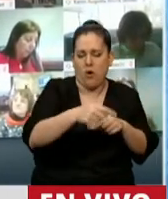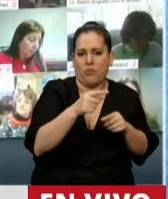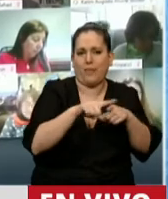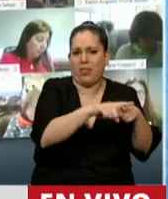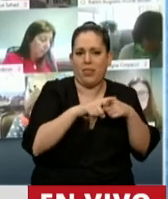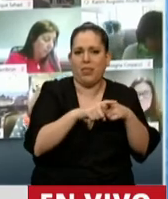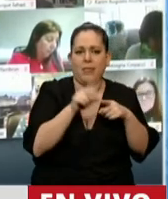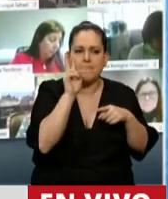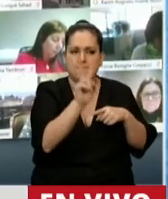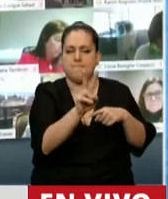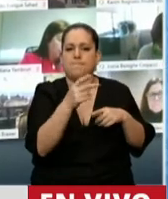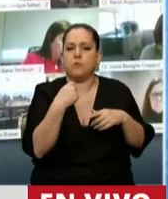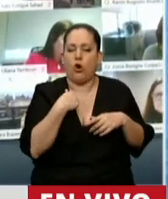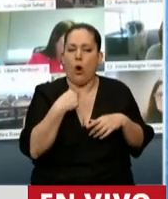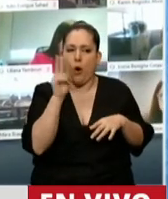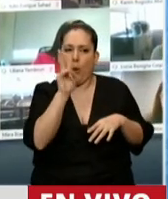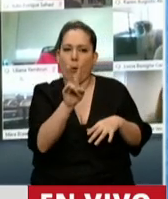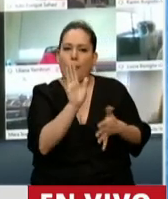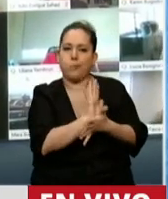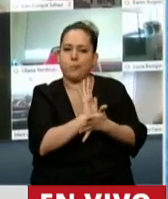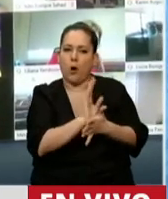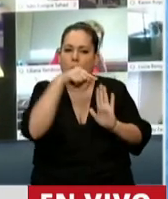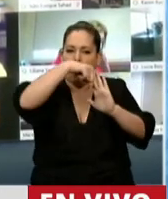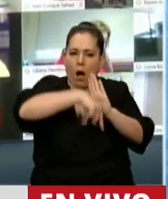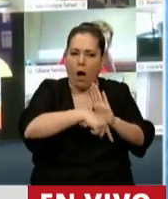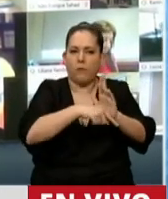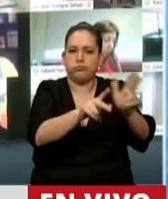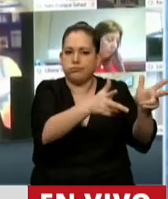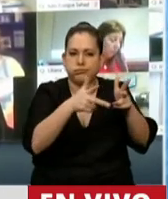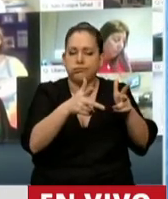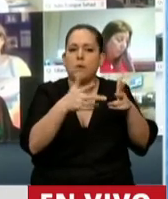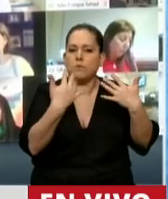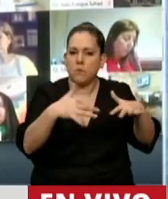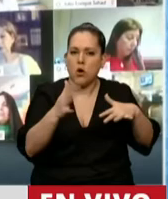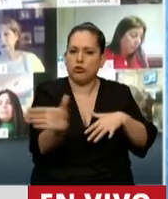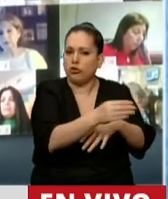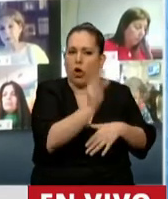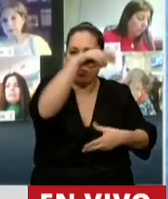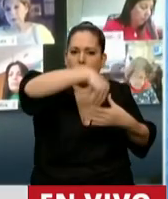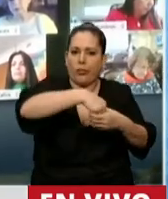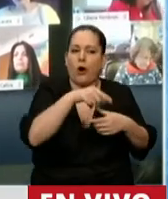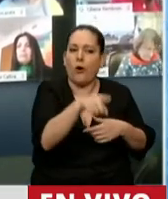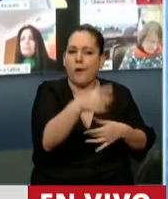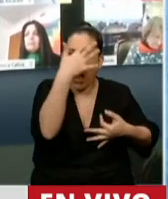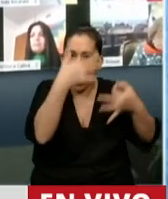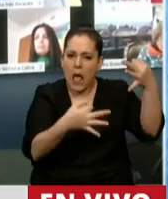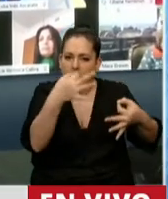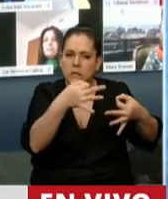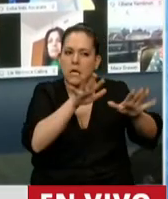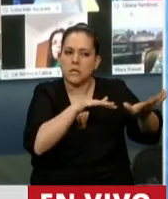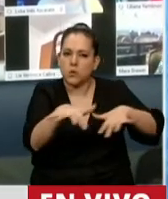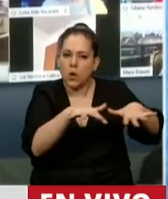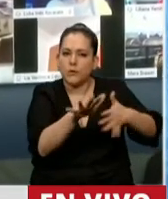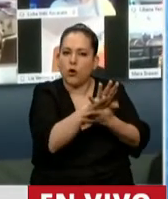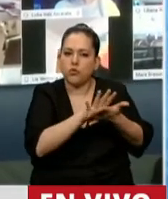con mucha satisfacción con qué profundidad y con qué desprendimiento partidario todos sus integrantes analizaban este conflicto.